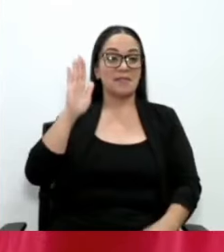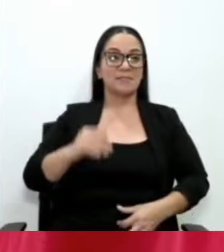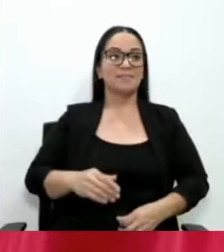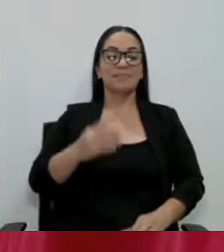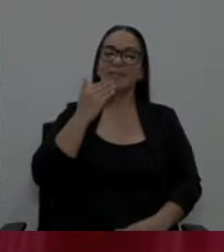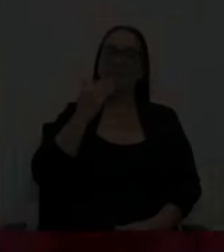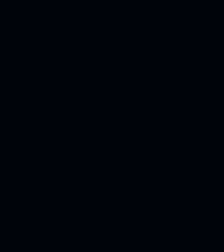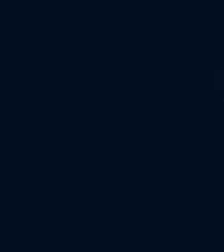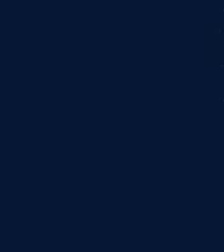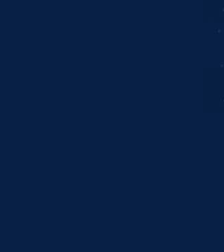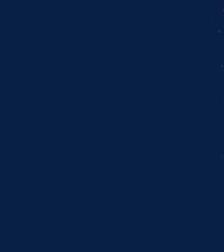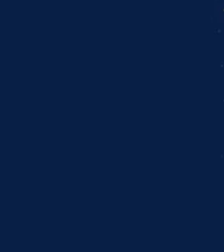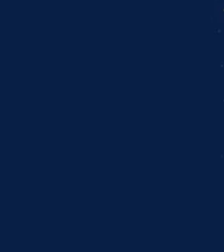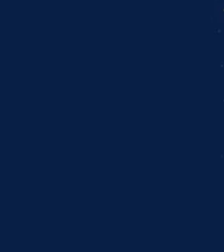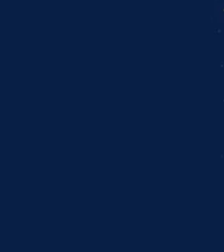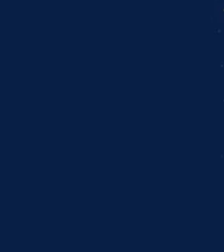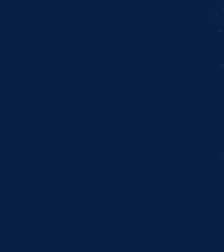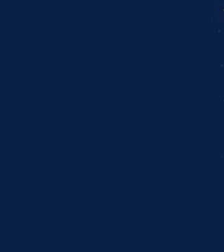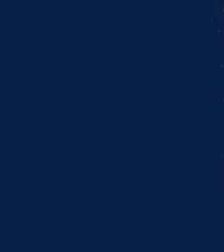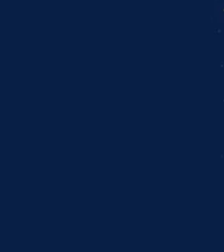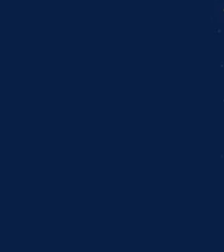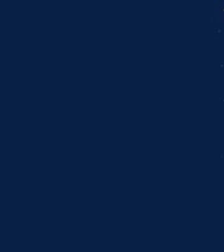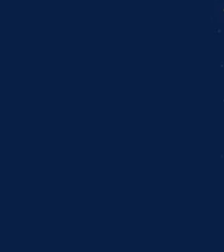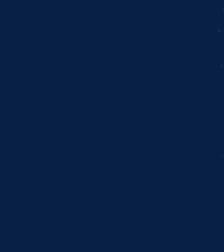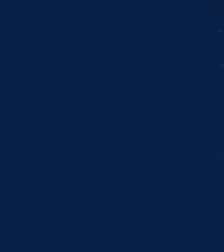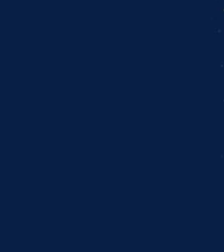Gracias, don Danilo. Gracias. Gracias.